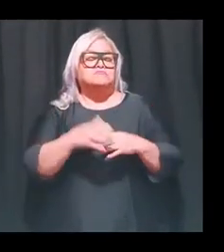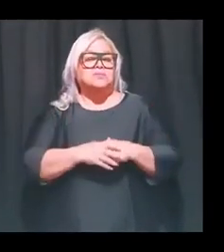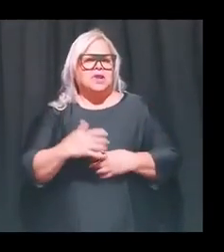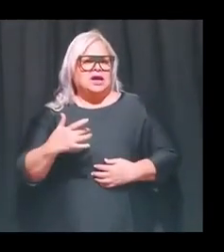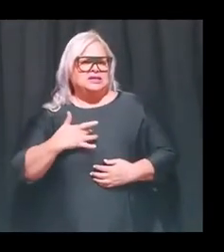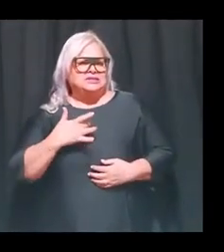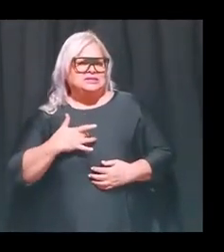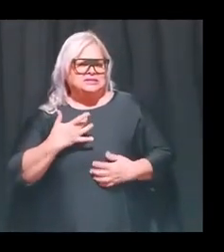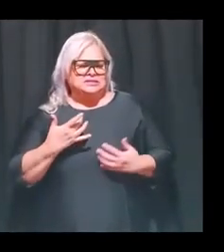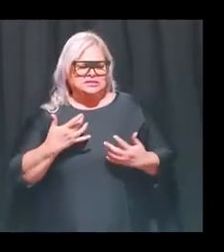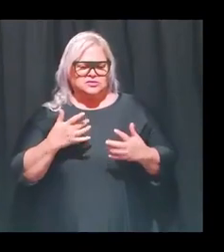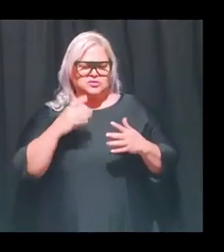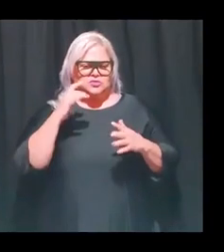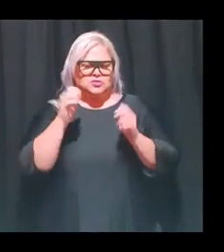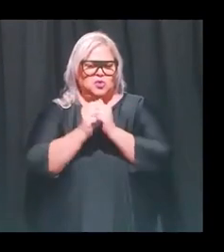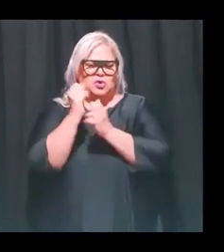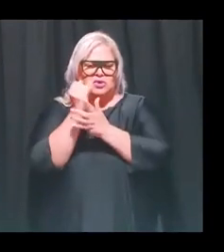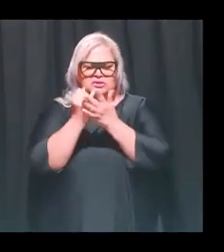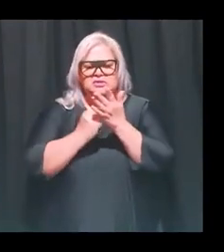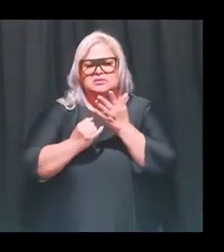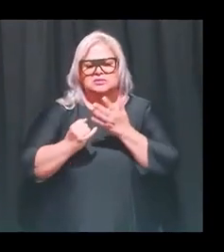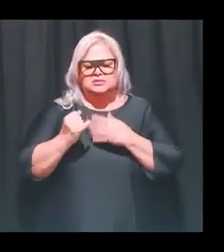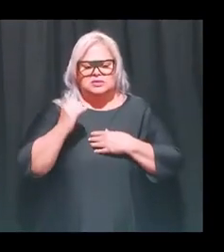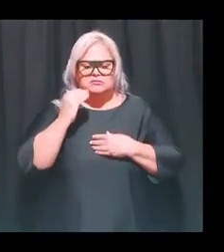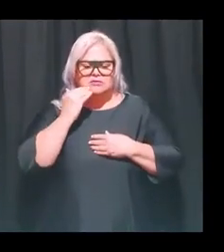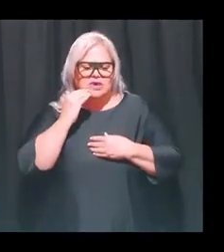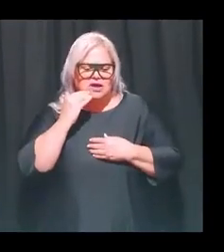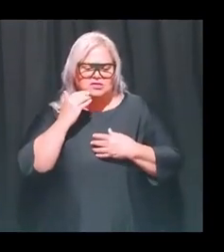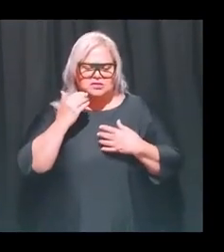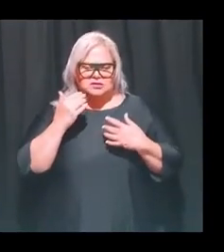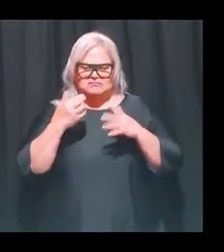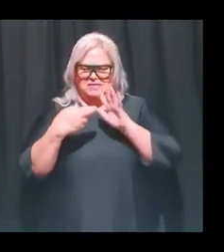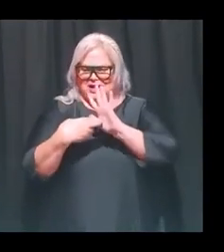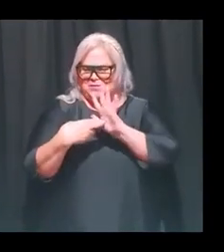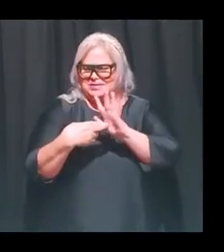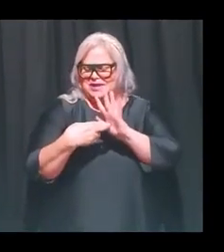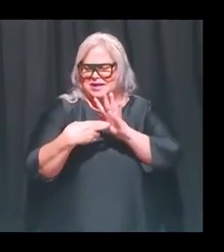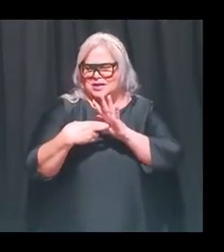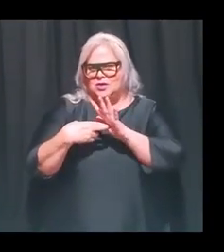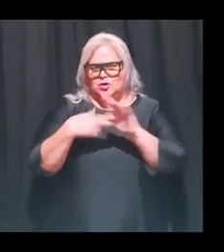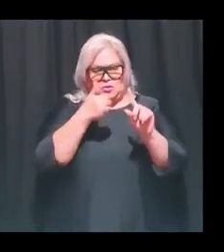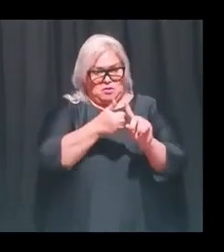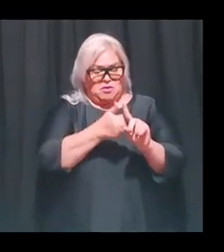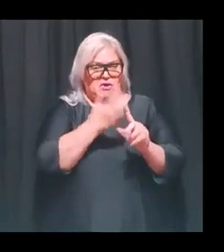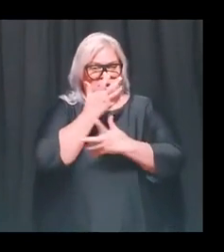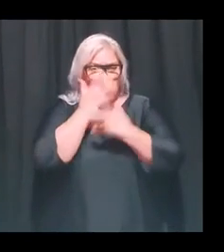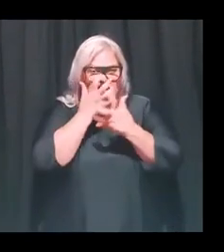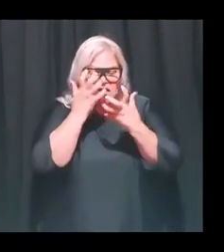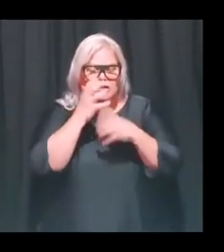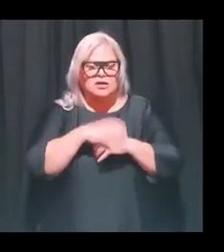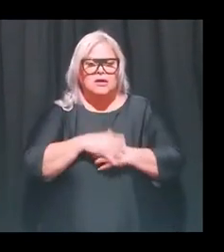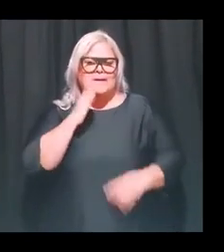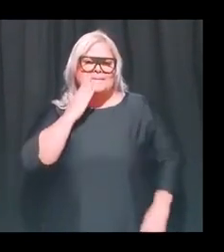esa imagen, ¿verdad?, que está como, ese dibujo está tratando de representar lo que para él es ira, me parece